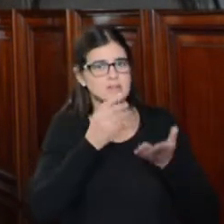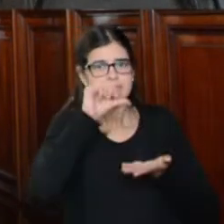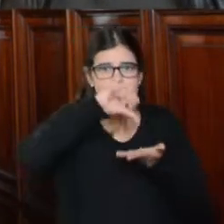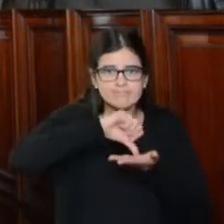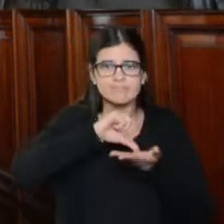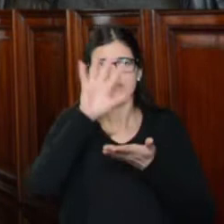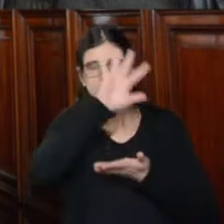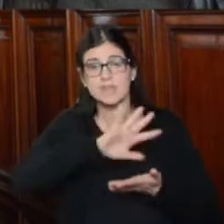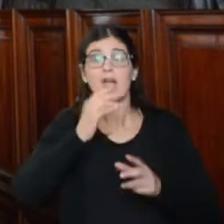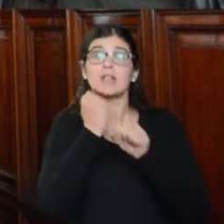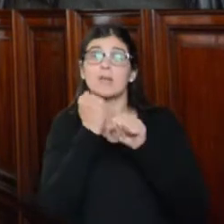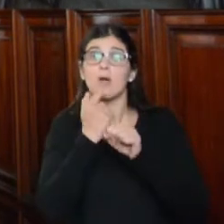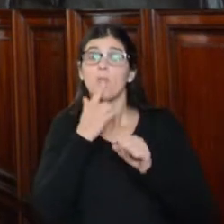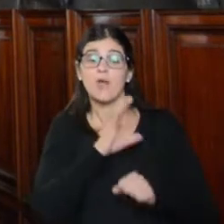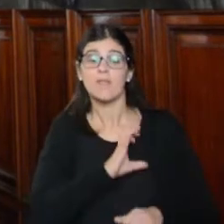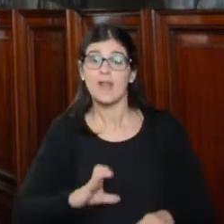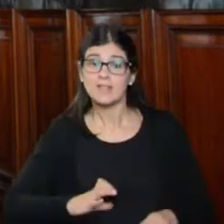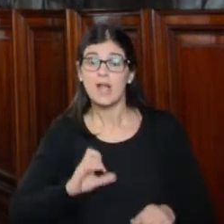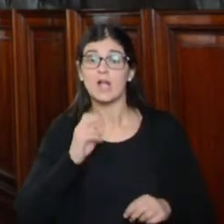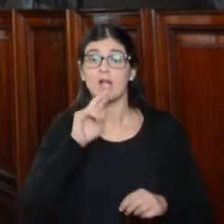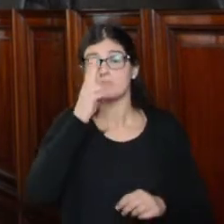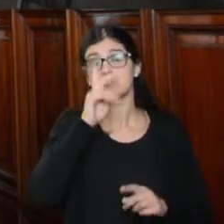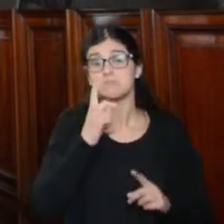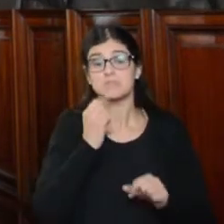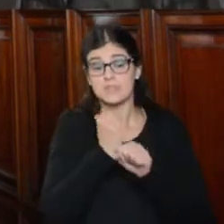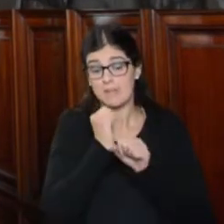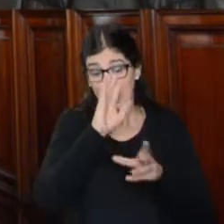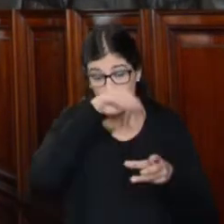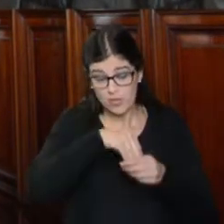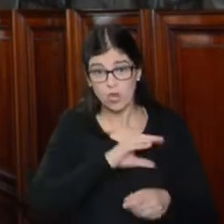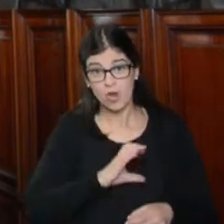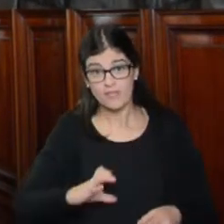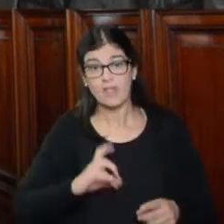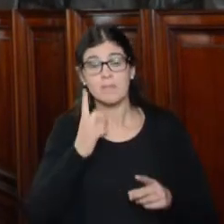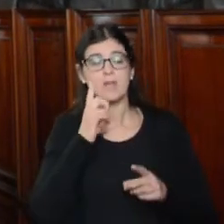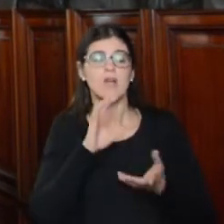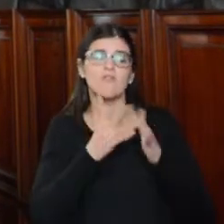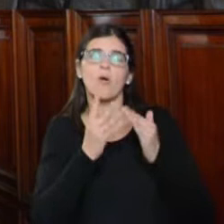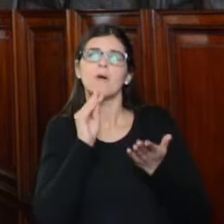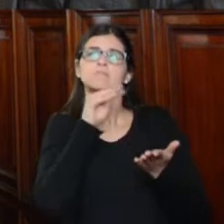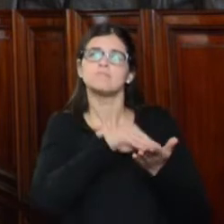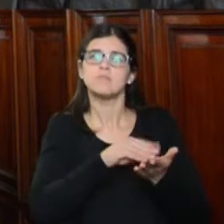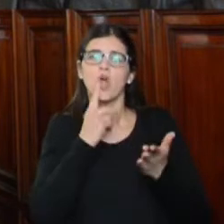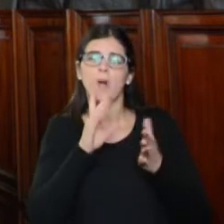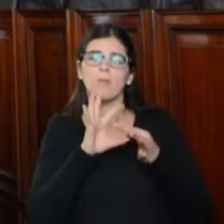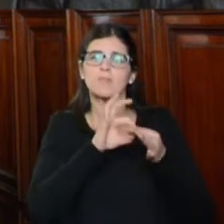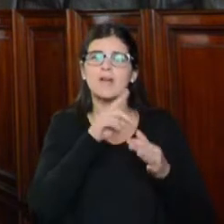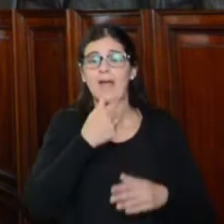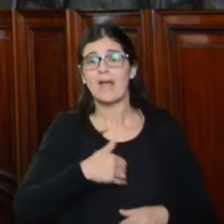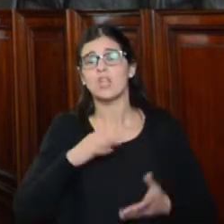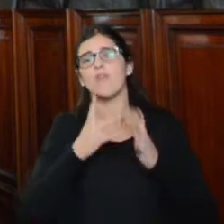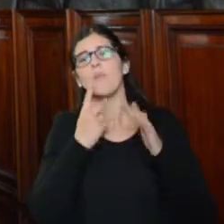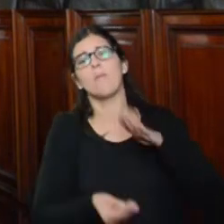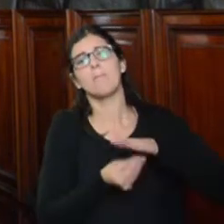país. En el caso de los trabajadores estatales, el Estado Nacional estigmatizó a nuestros compañeros calificándolos como ñoquis, lo que en la Argentina equivale a decir